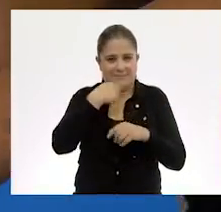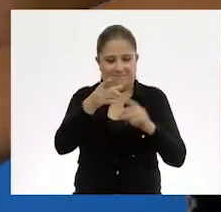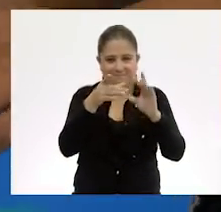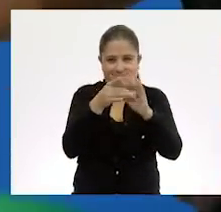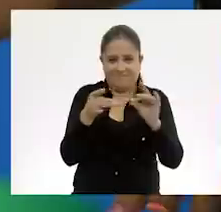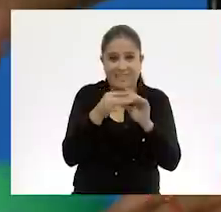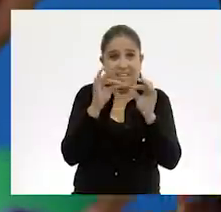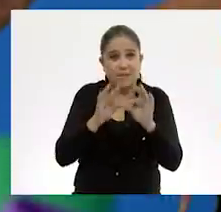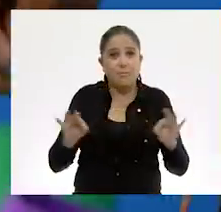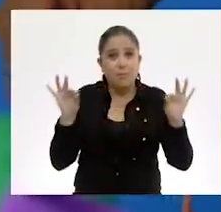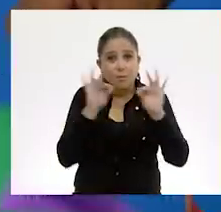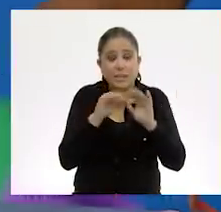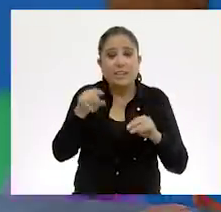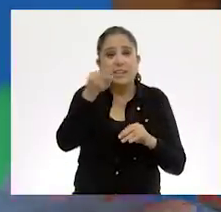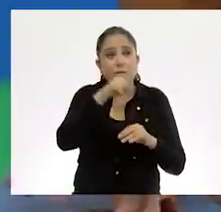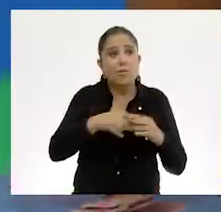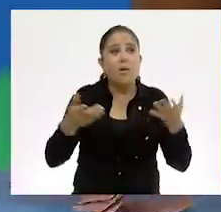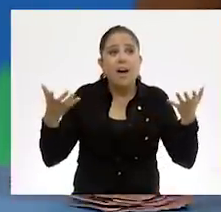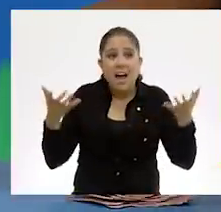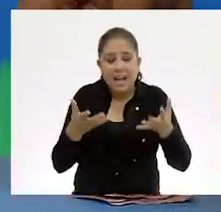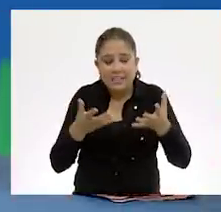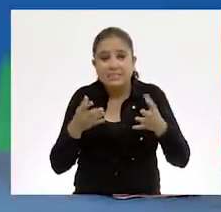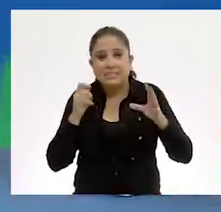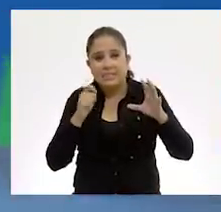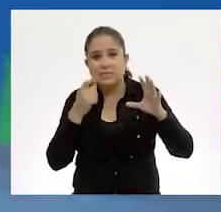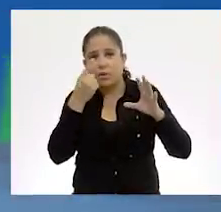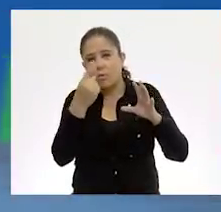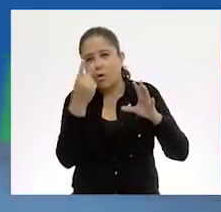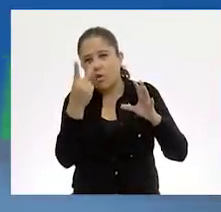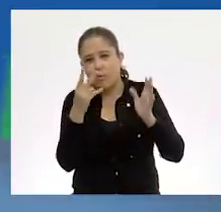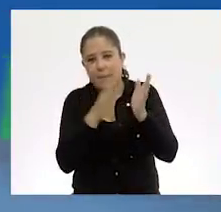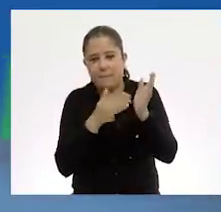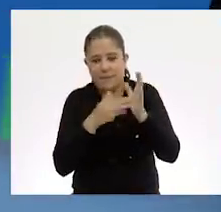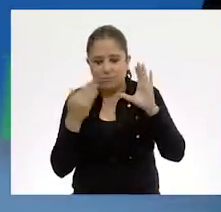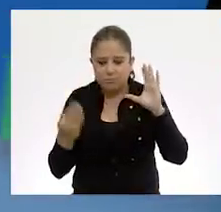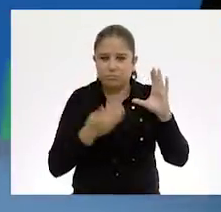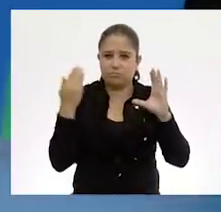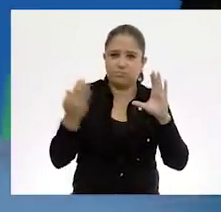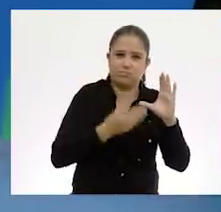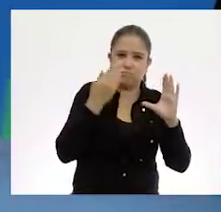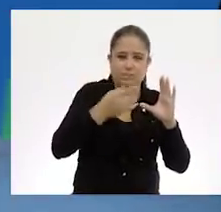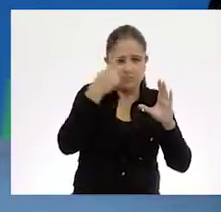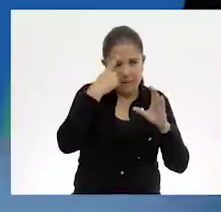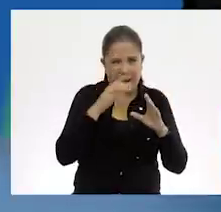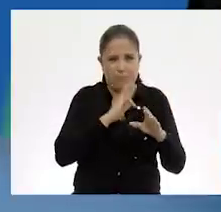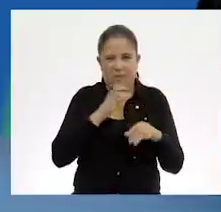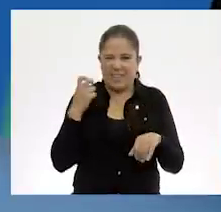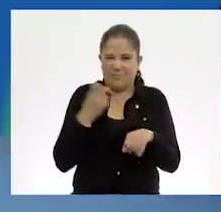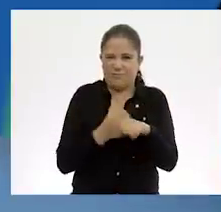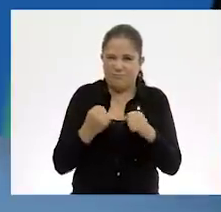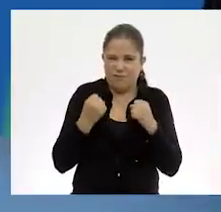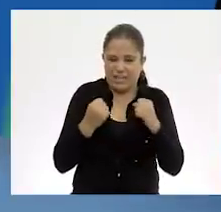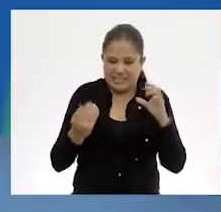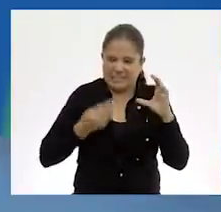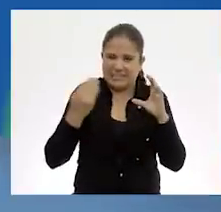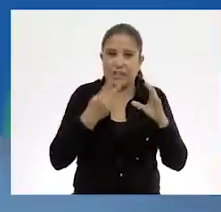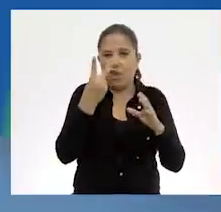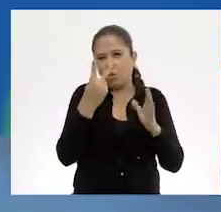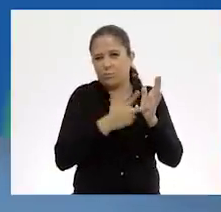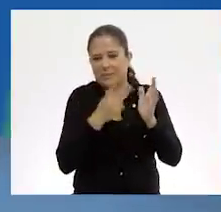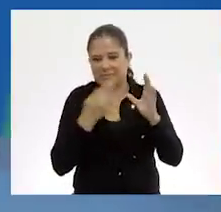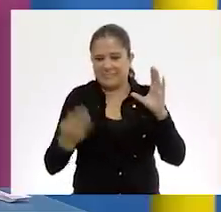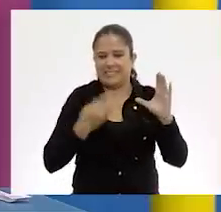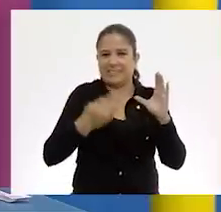Es importante que lo hagan con uno y con dos papeles. Para que tenga mayor estrés. Tiene mayor fuerza. Mayor fuerza. Mayor